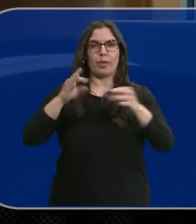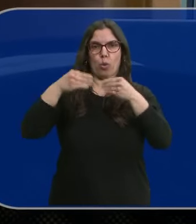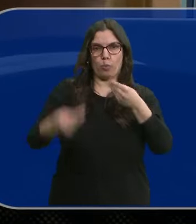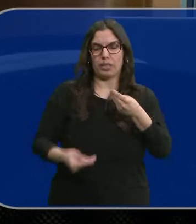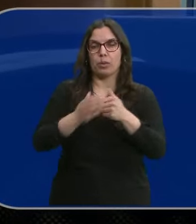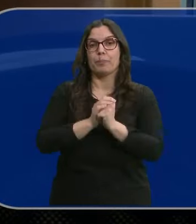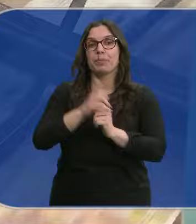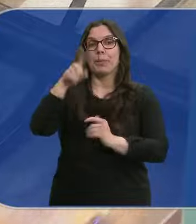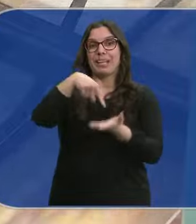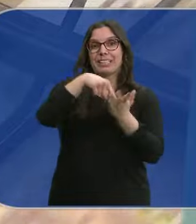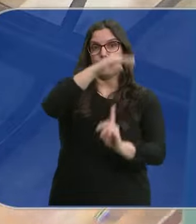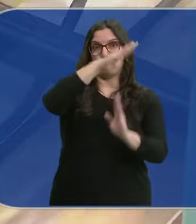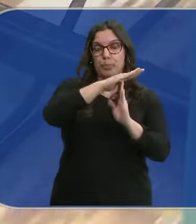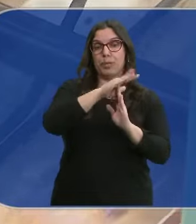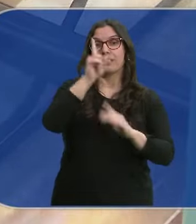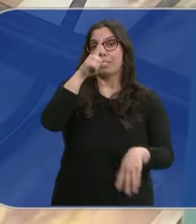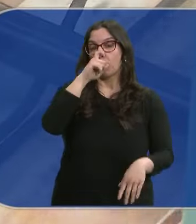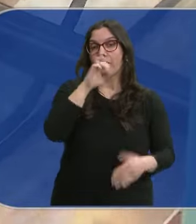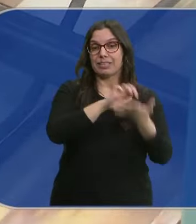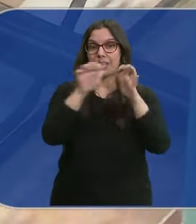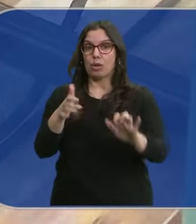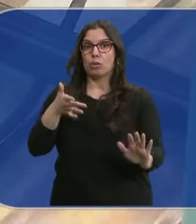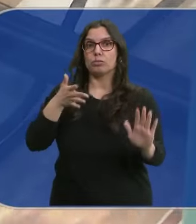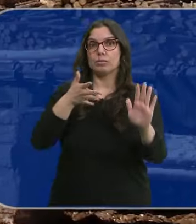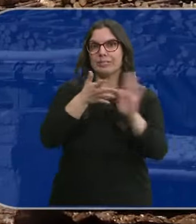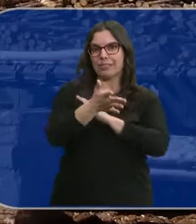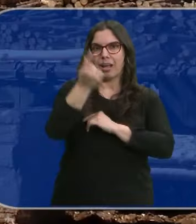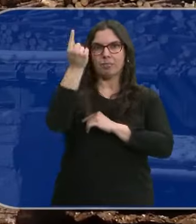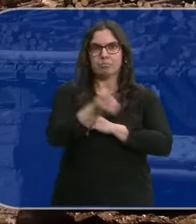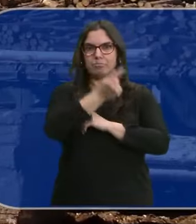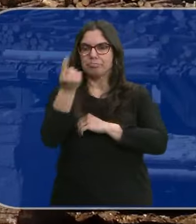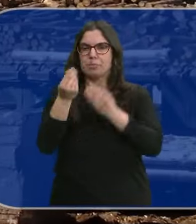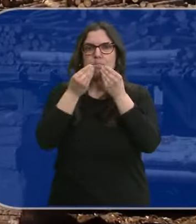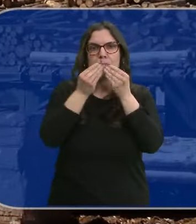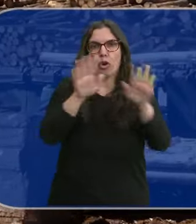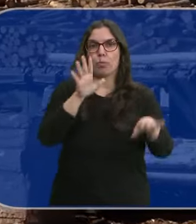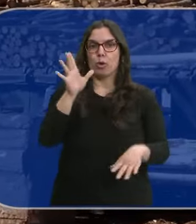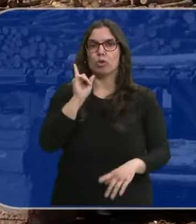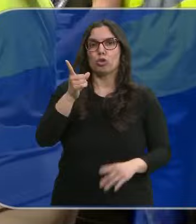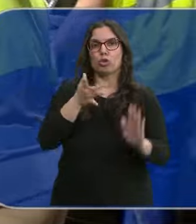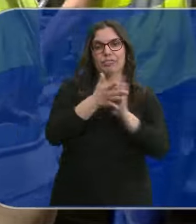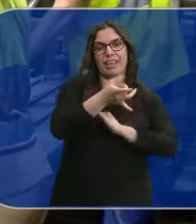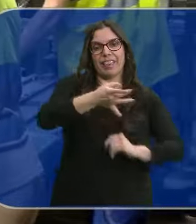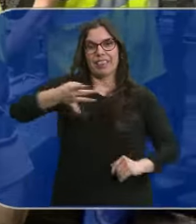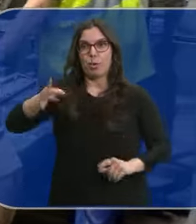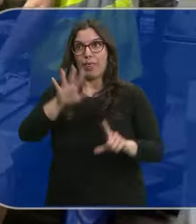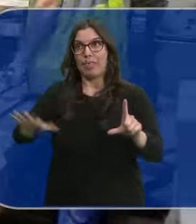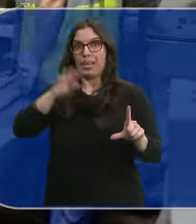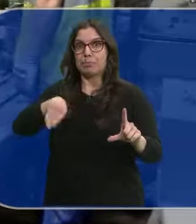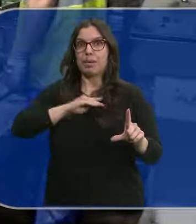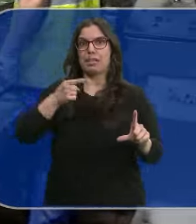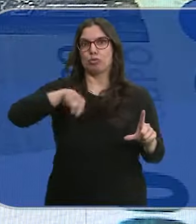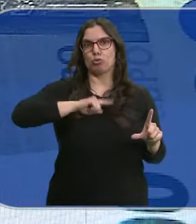Y se congelan las tasas, mientras que recuerda que Castilla y León está entre las más saneadas ya que solo representa el 4% del endeudamiento nacional.